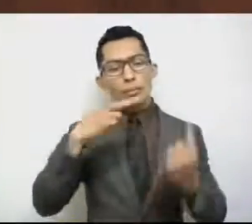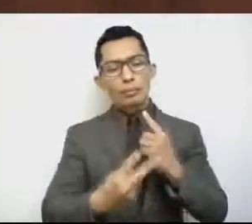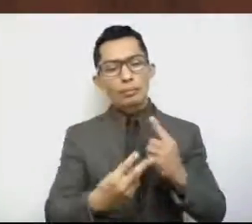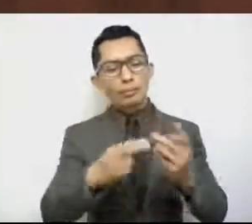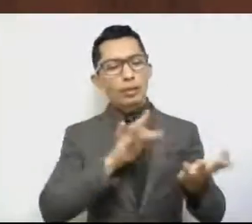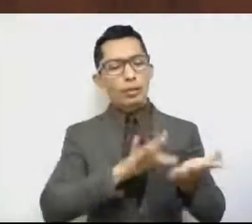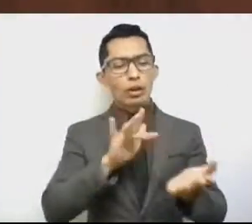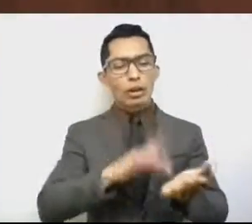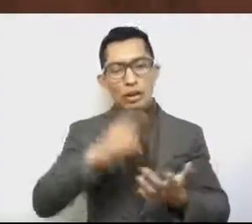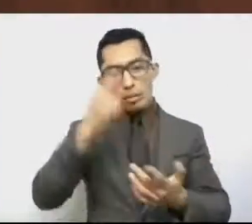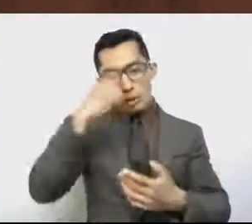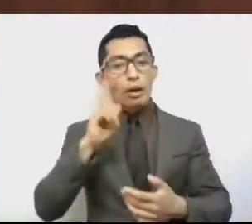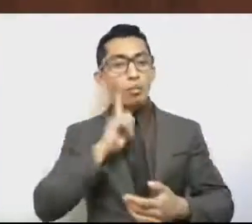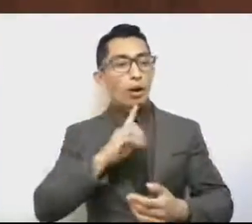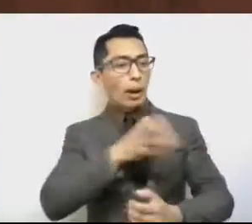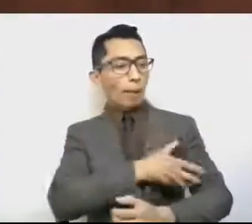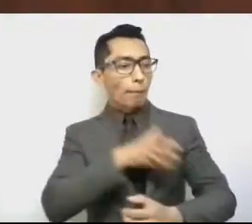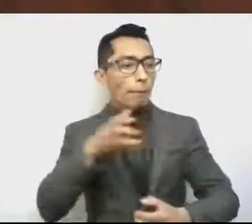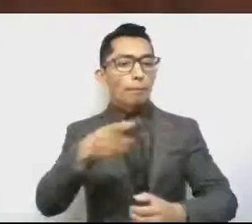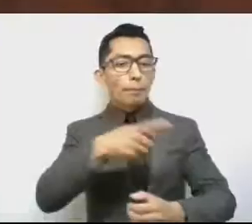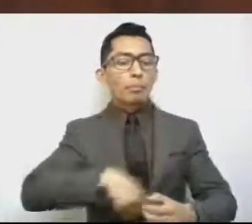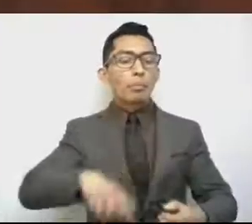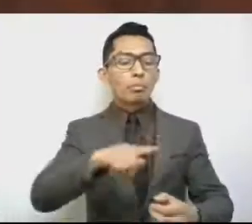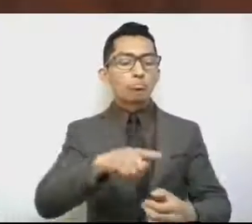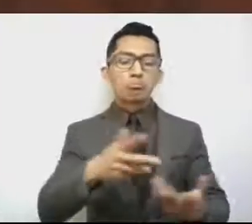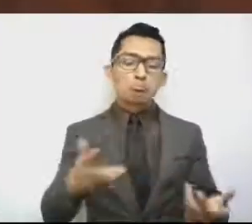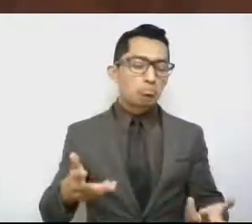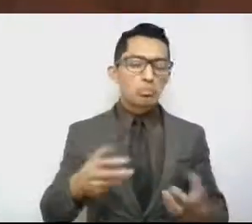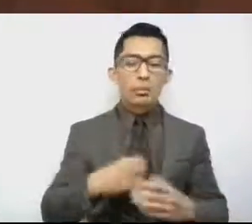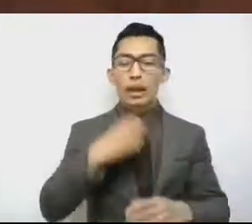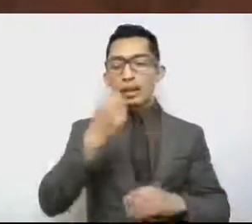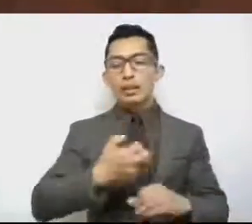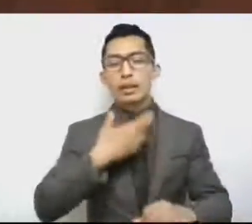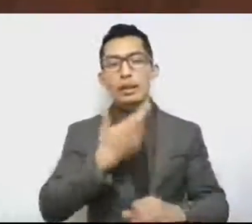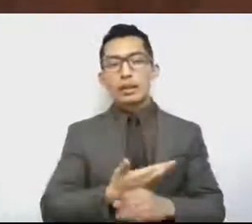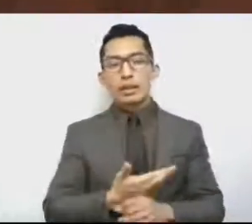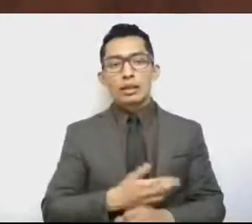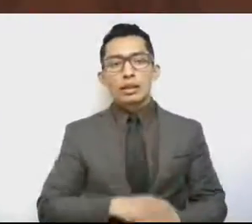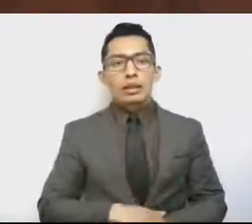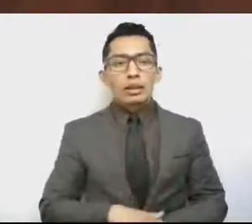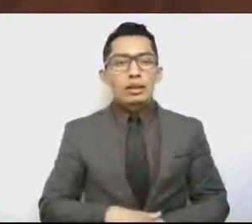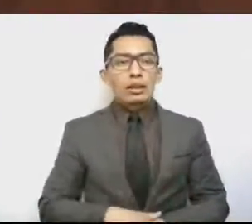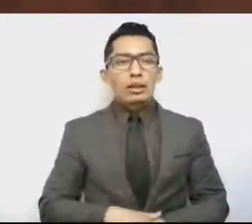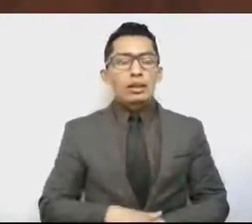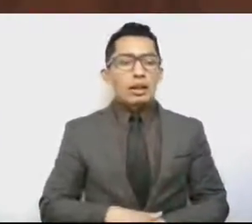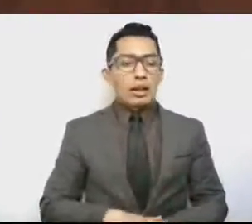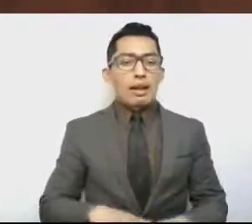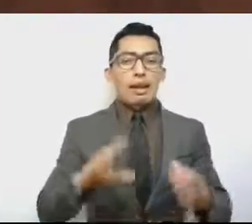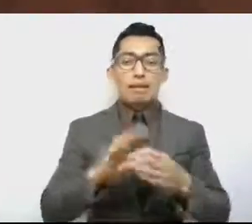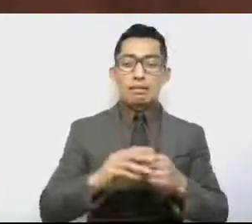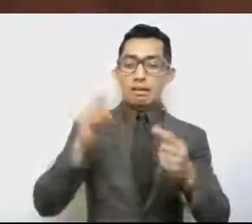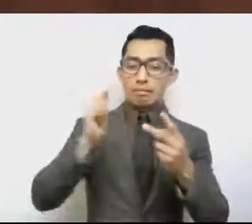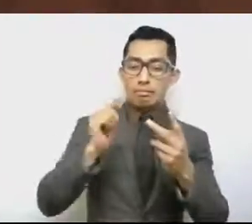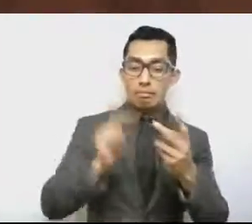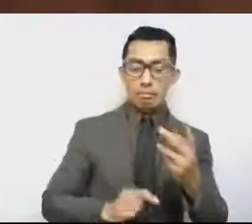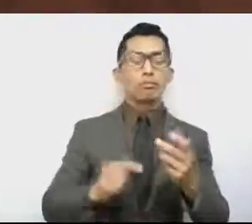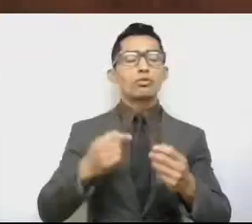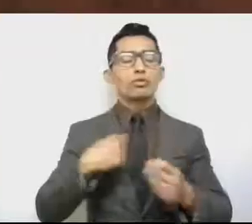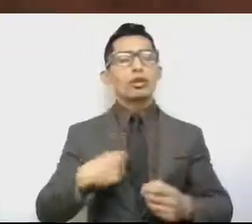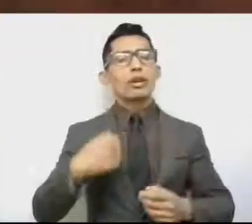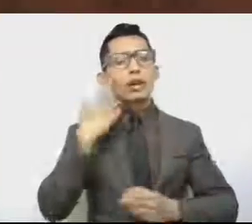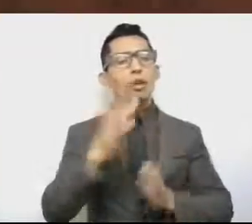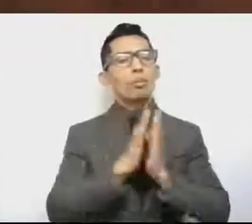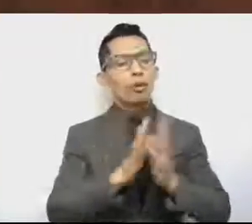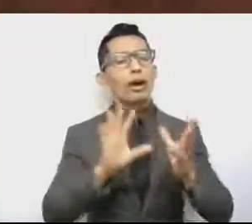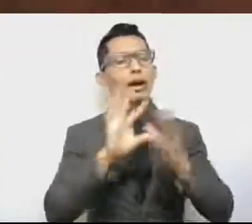empoderamiento de las mujeres. Señor secretario, por todo lo anterior solicito informe